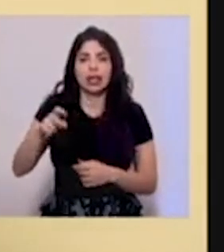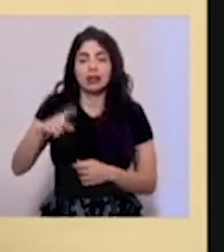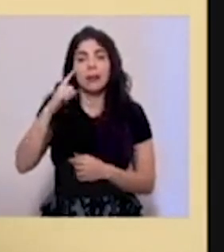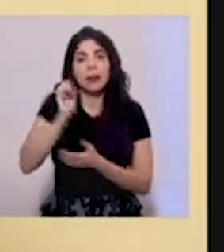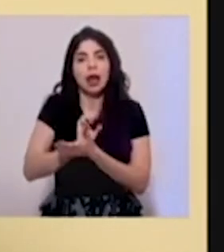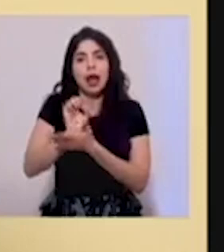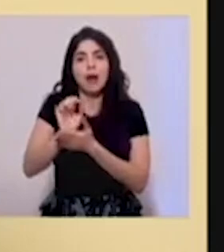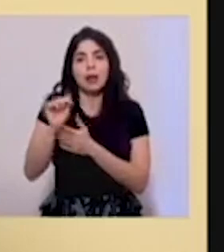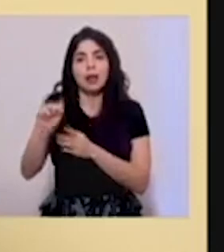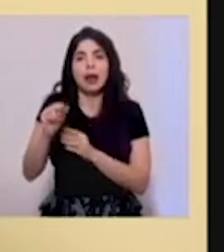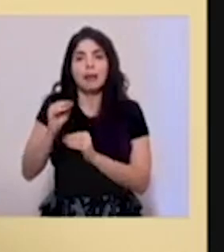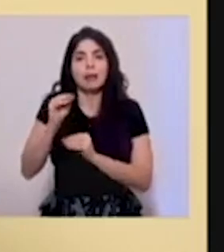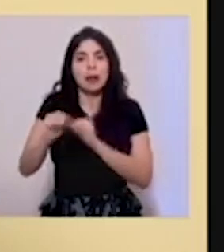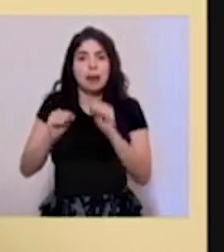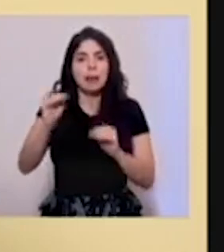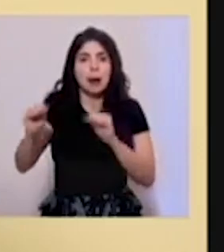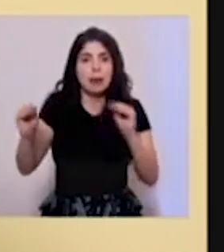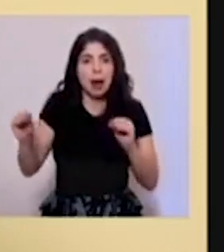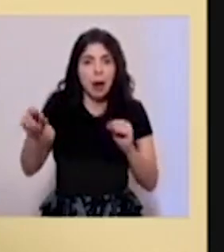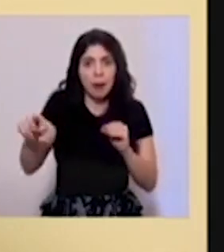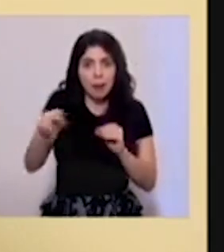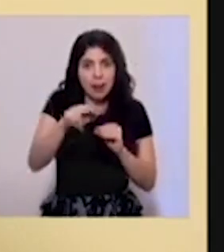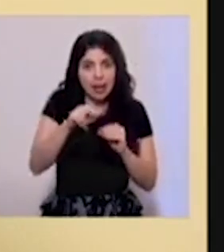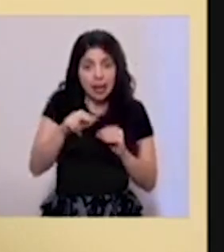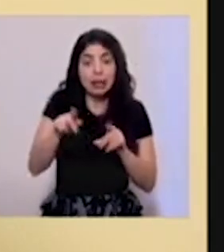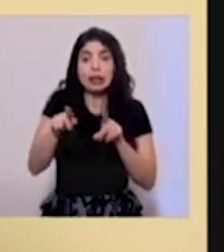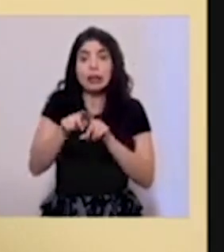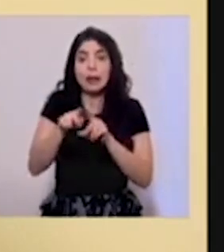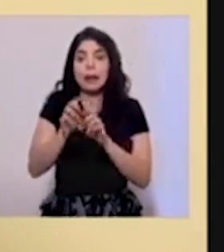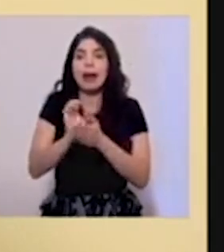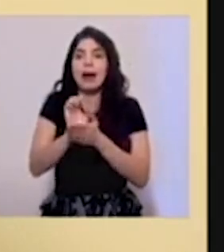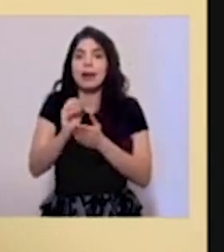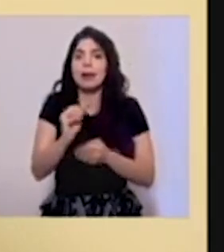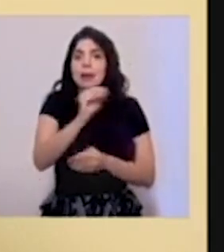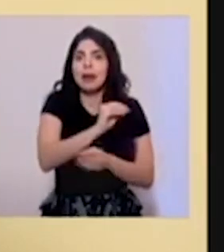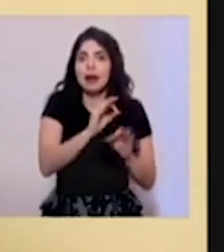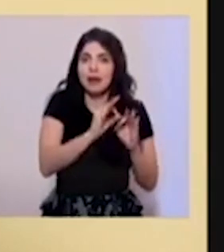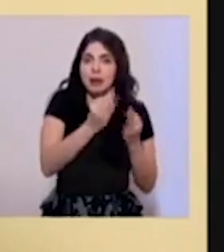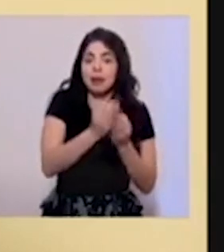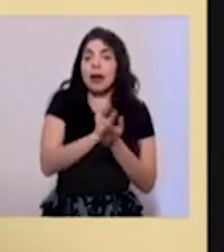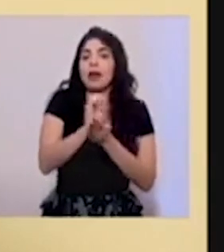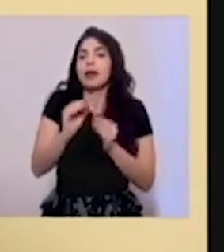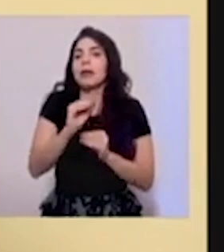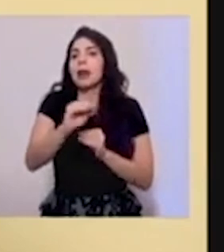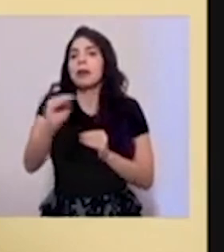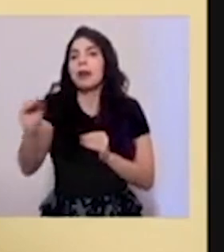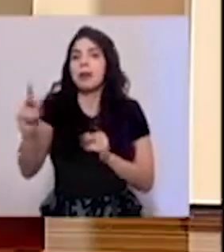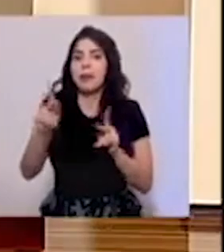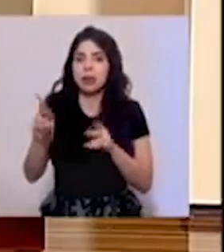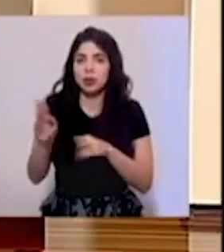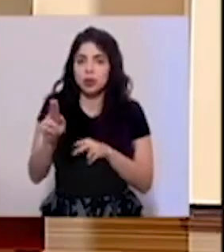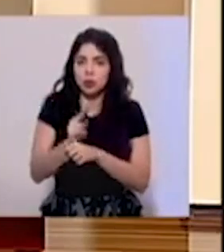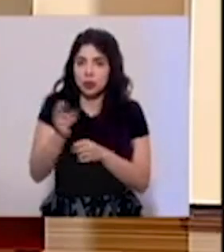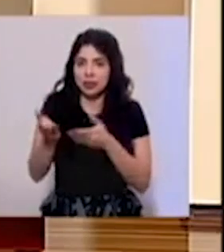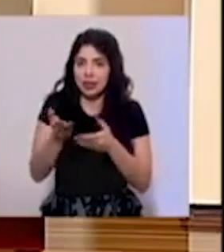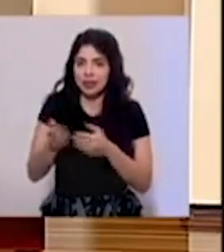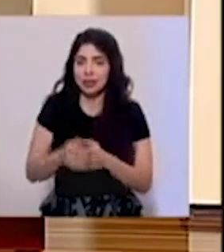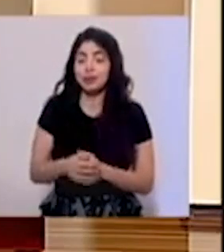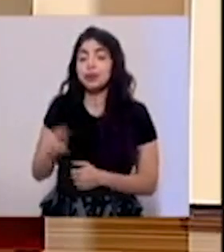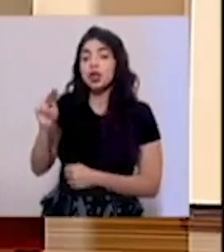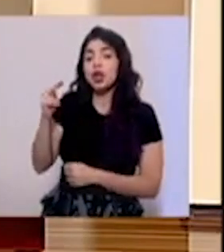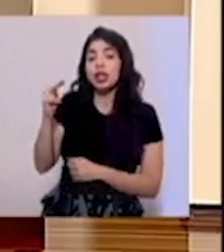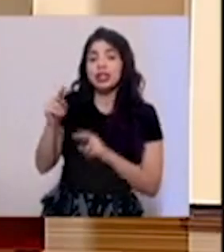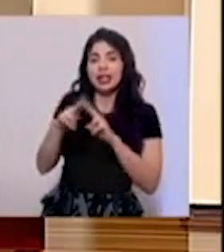que se dé el contagio tanto a sus propios compañeros como a su familia y eventualmente a usuarios del servicio de la seguridad. Noticias en línea,